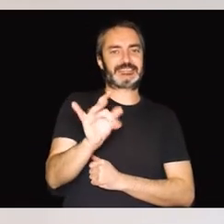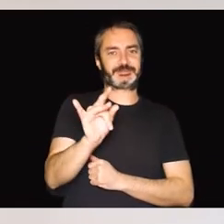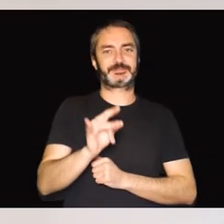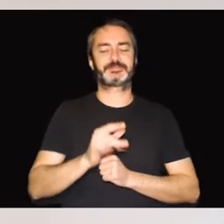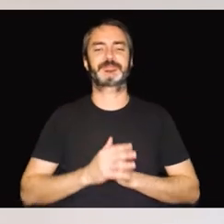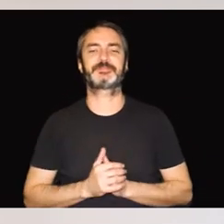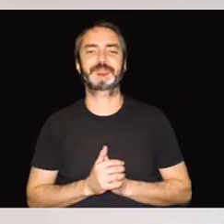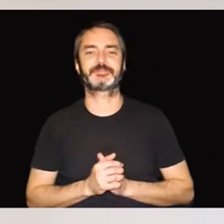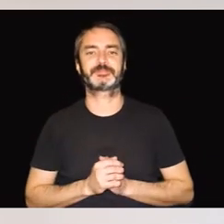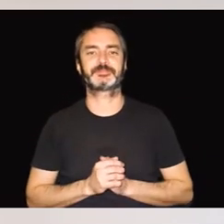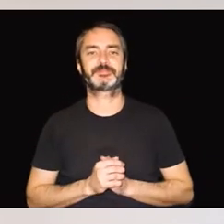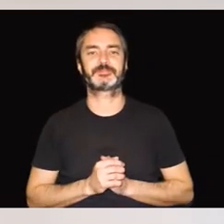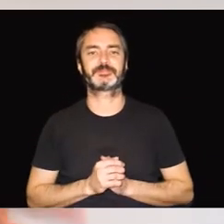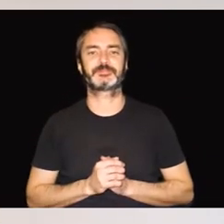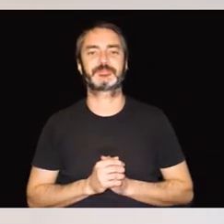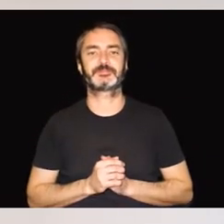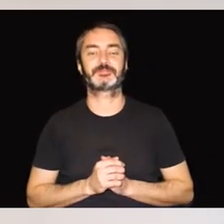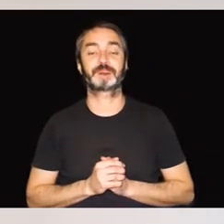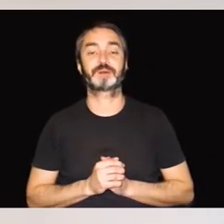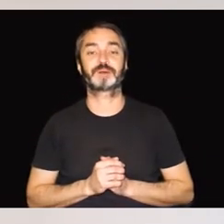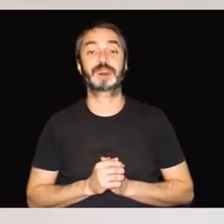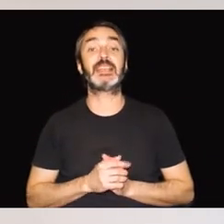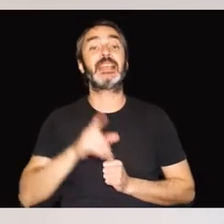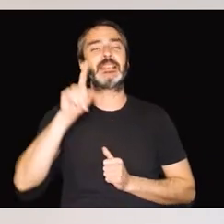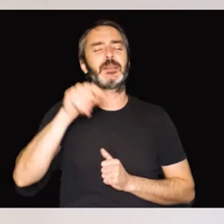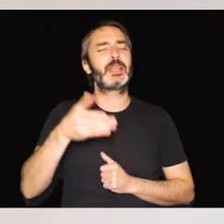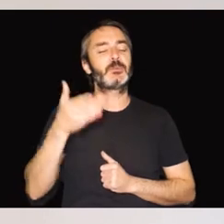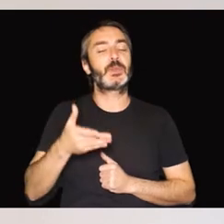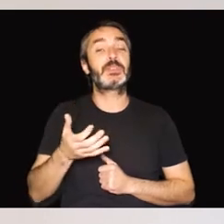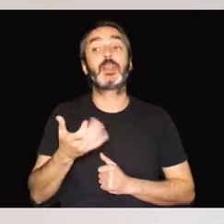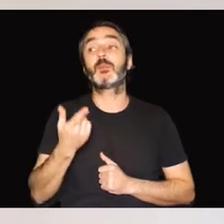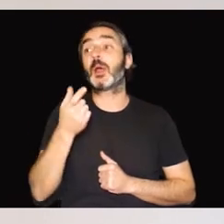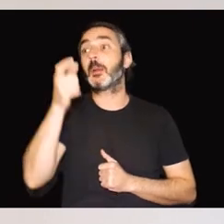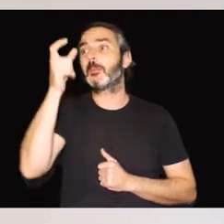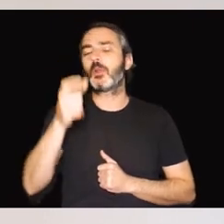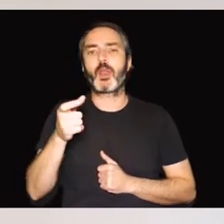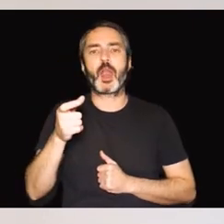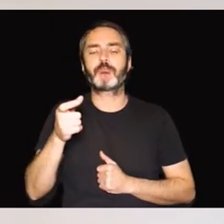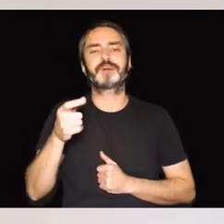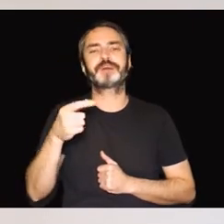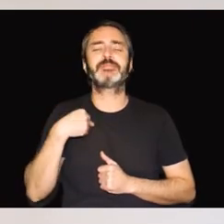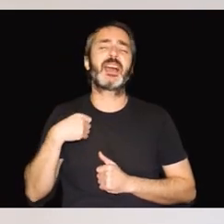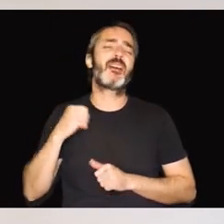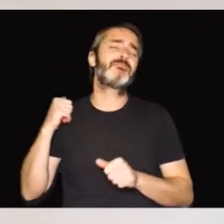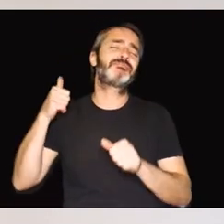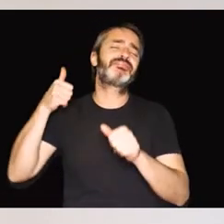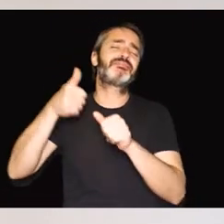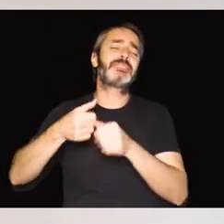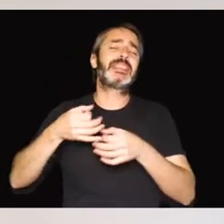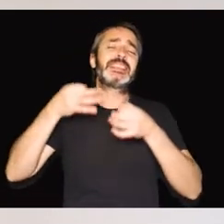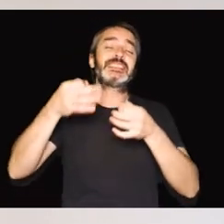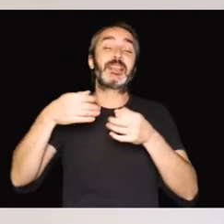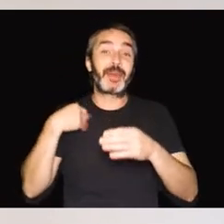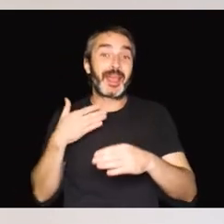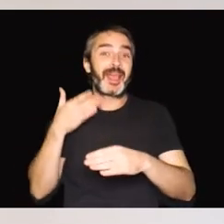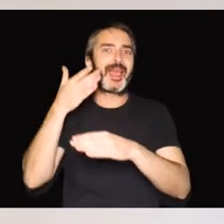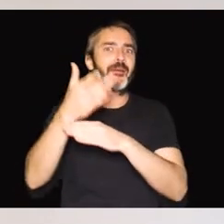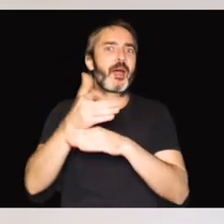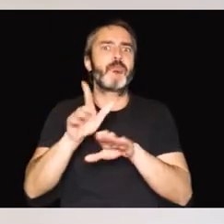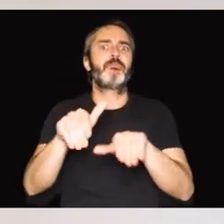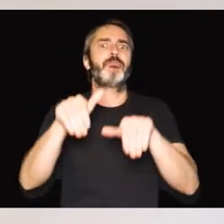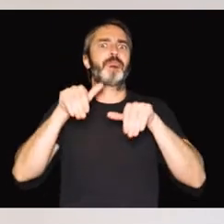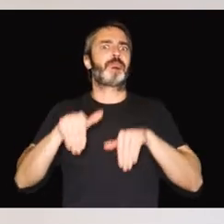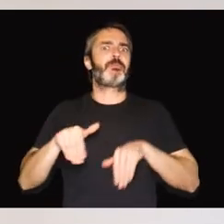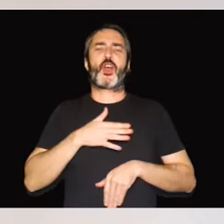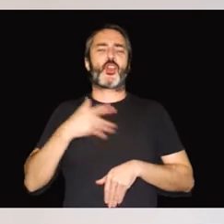Otro indicador muy importante es si la persona de repente renuncia a hacer cosas que llevaba haciendo toda su vida, como por